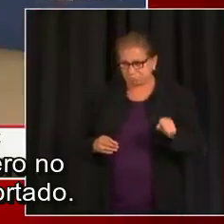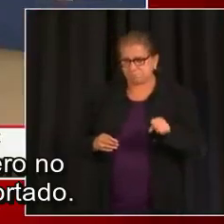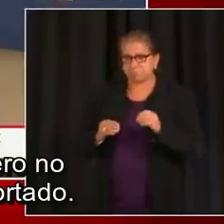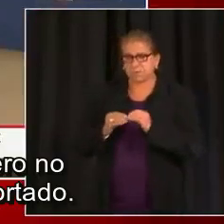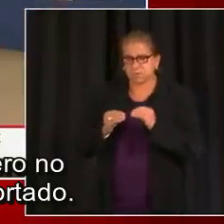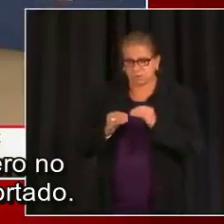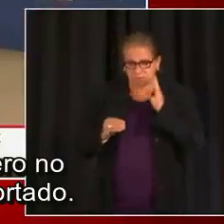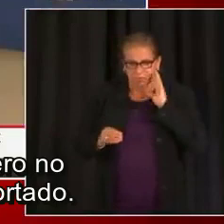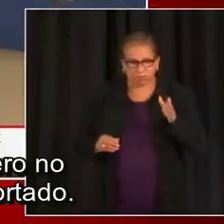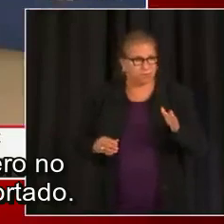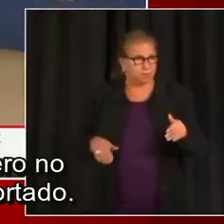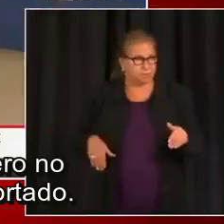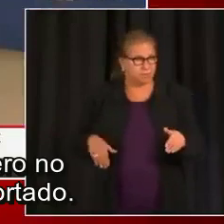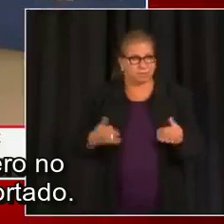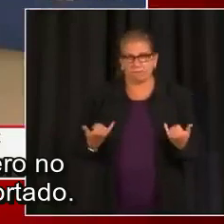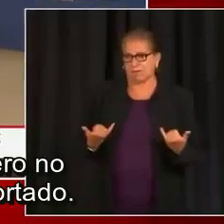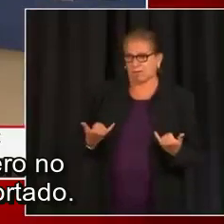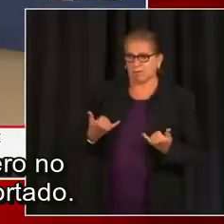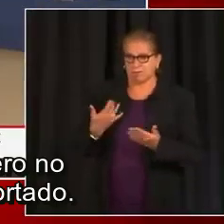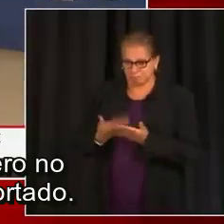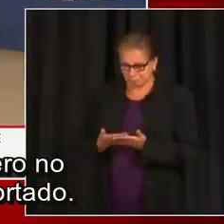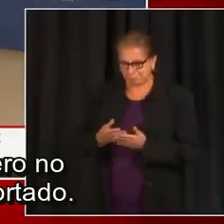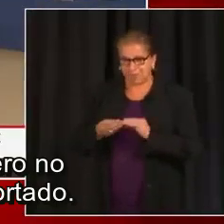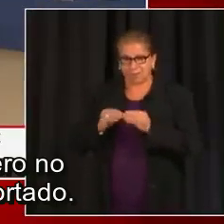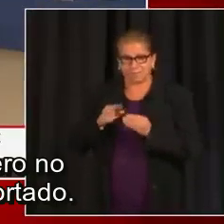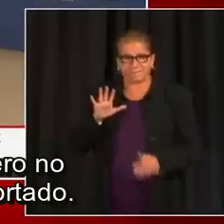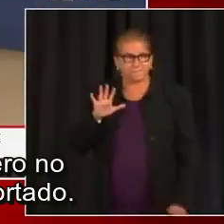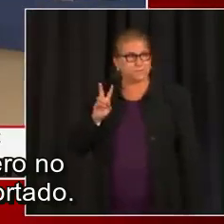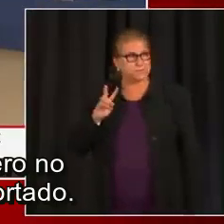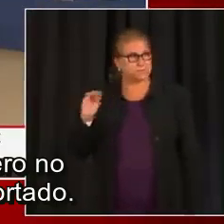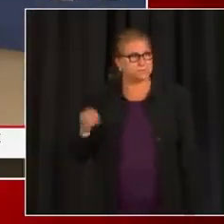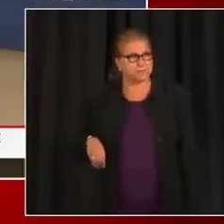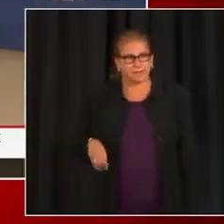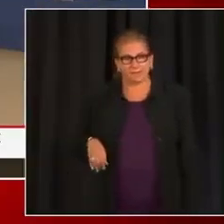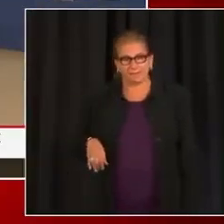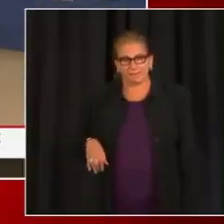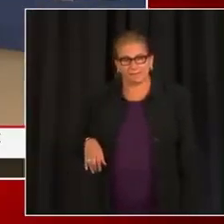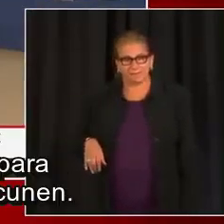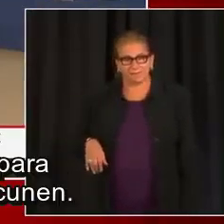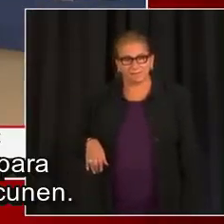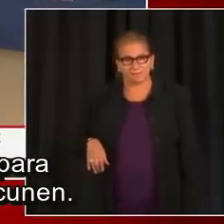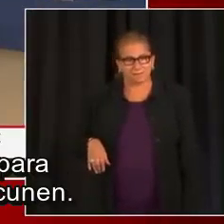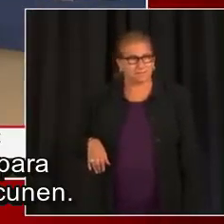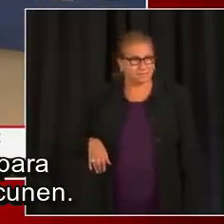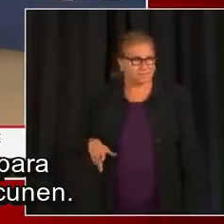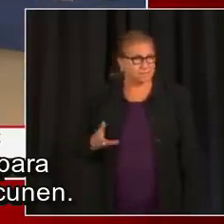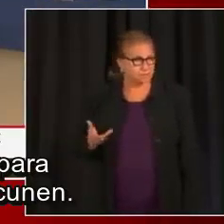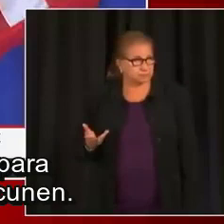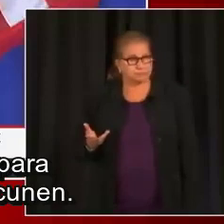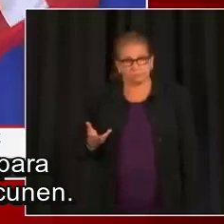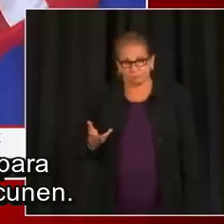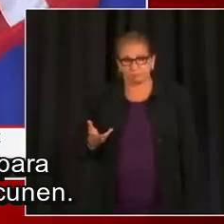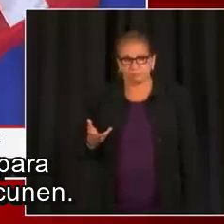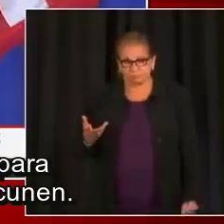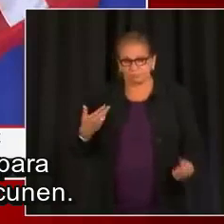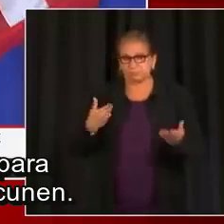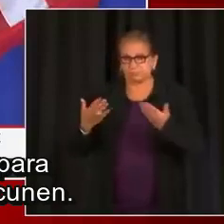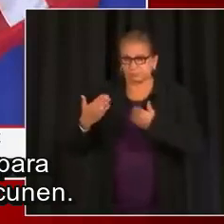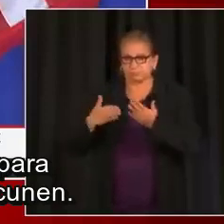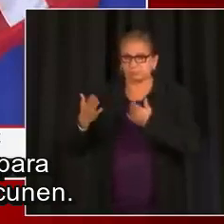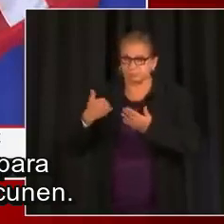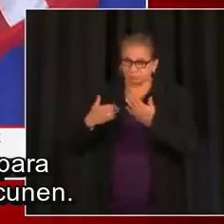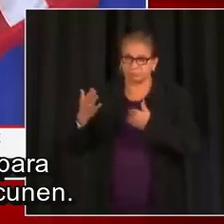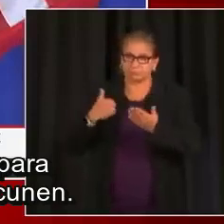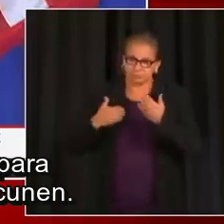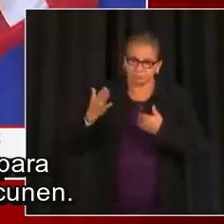Entonces, más podrían estar vacunados y no lo sabemos porque no lo han reportado. Pero esa es nuestra estrategia para